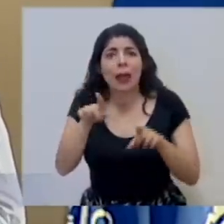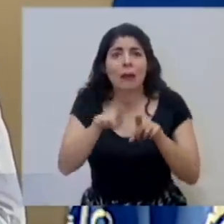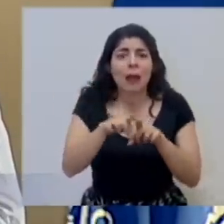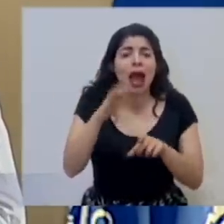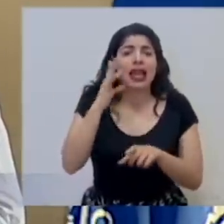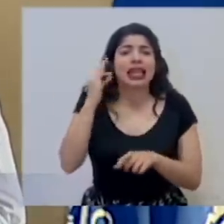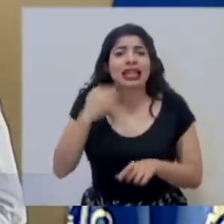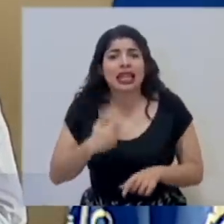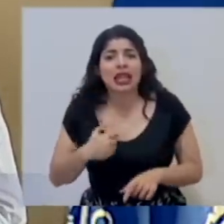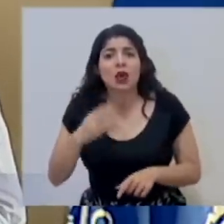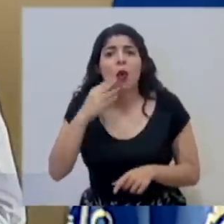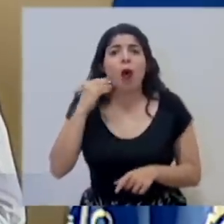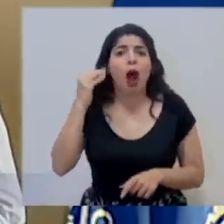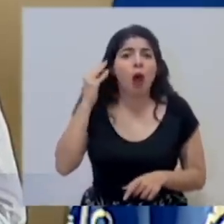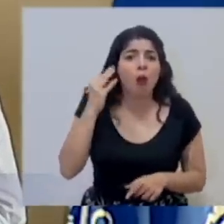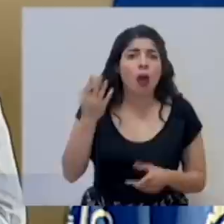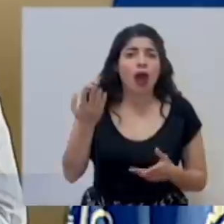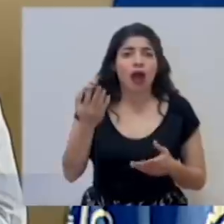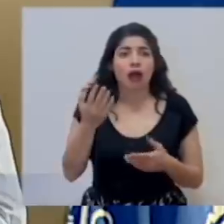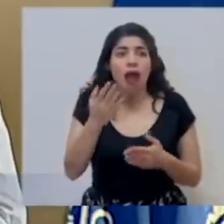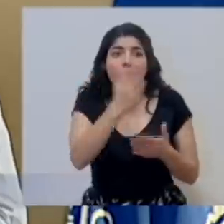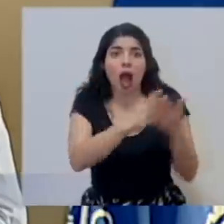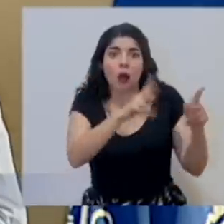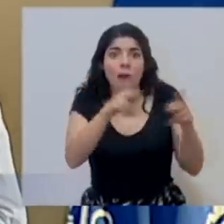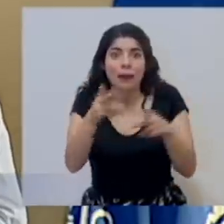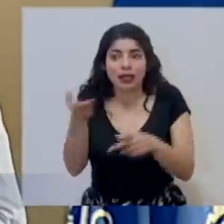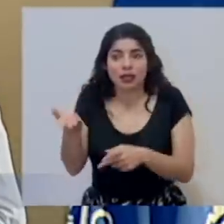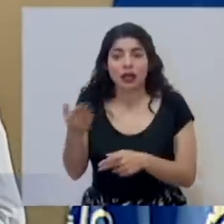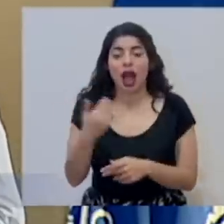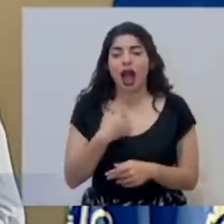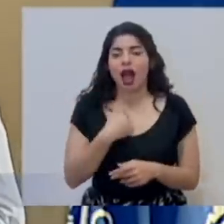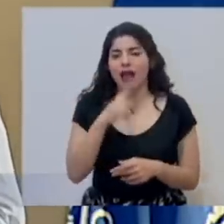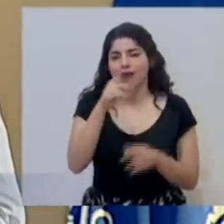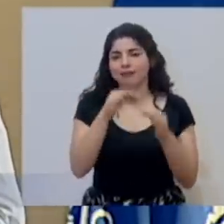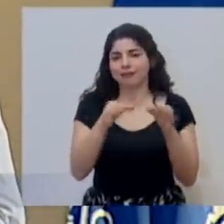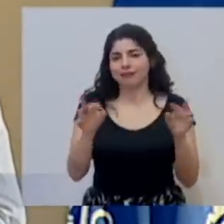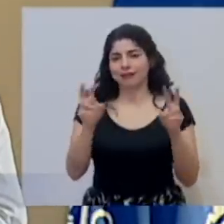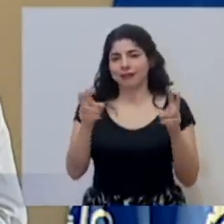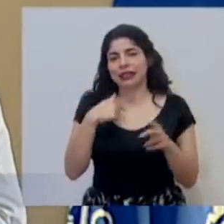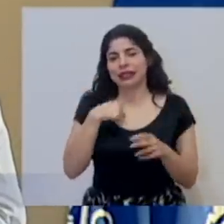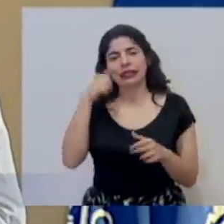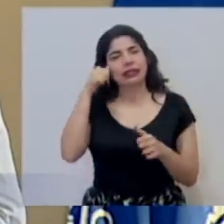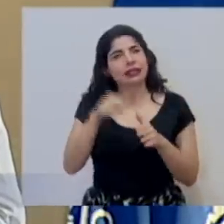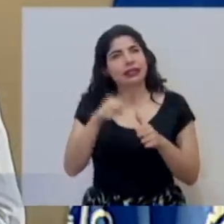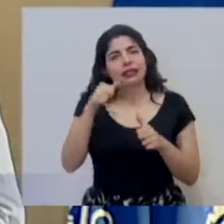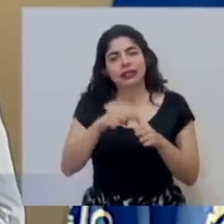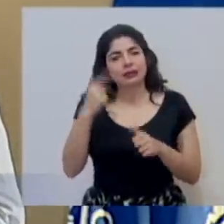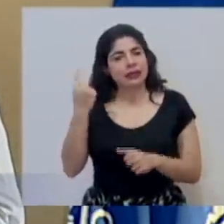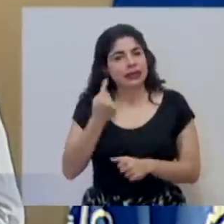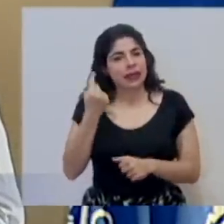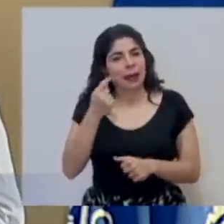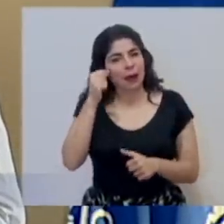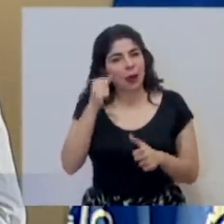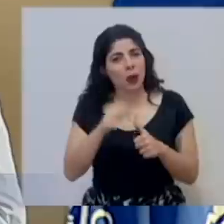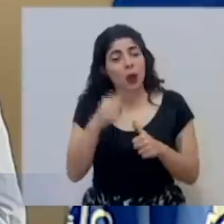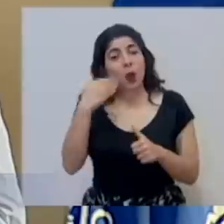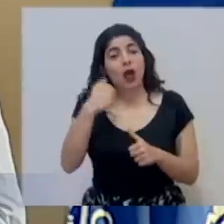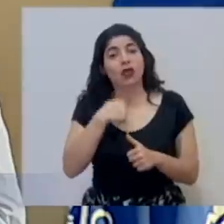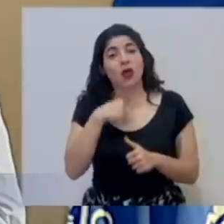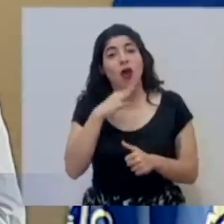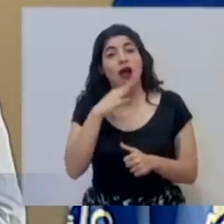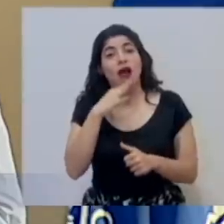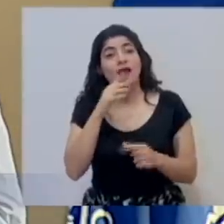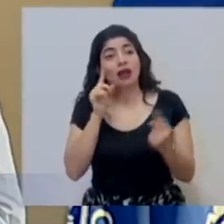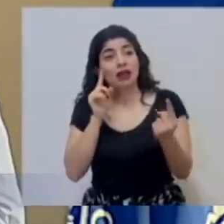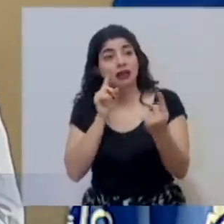hermanos, tíos, abuelos de alguien. Hay una frase que yo recuerdo siempre cuando me